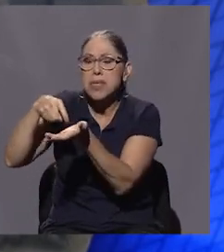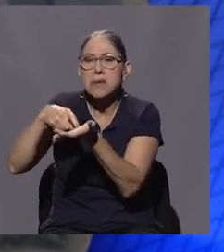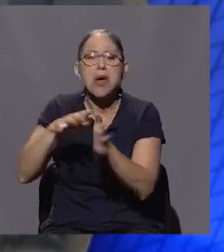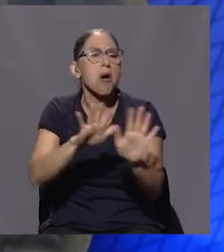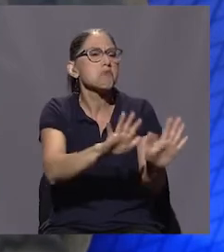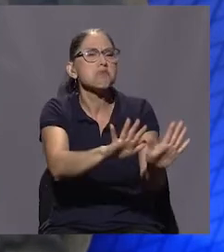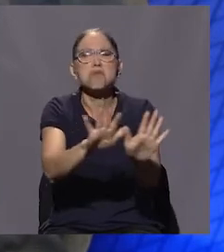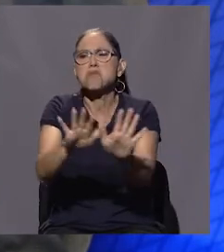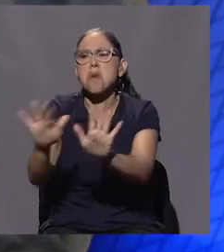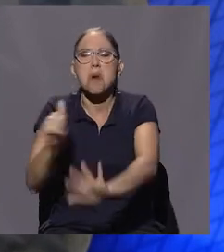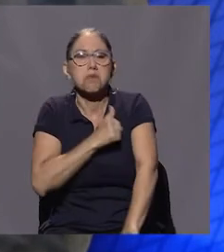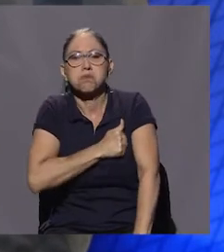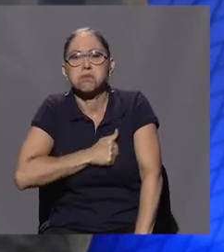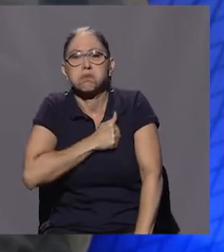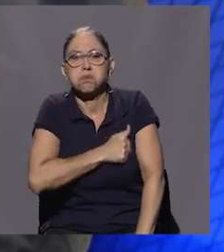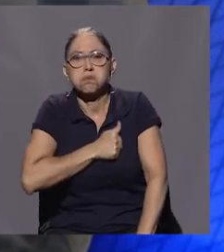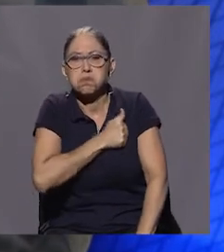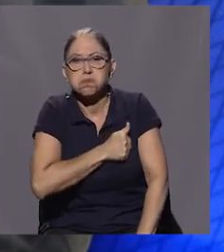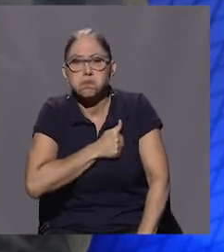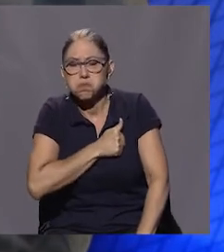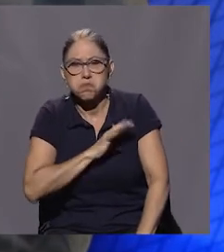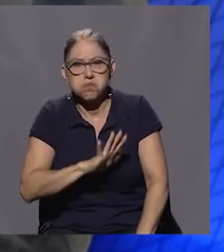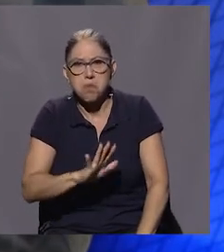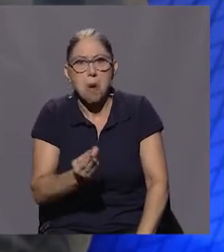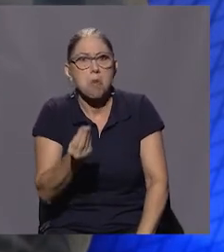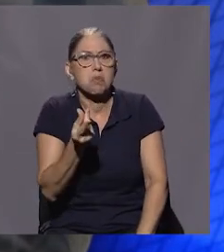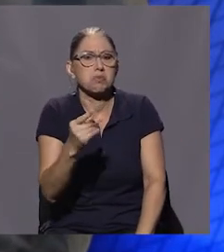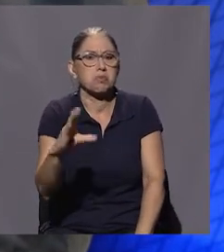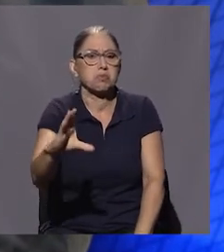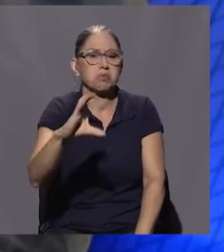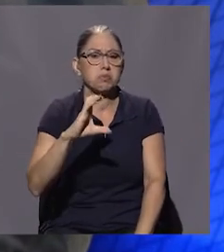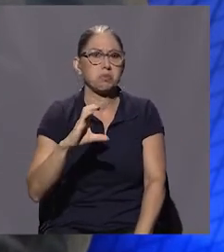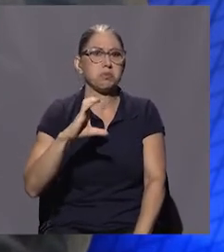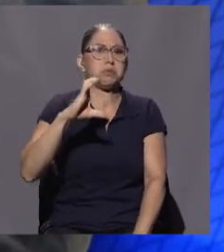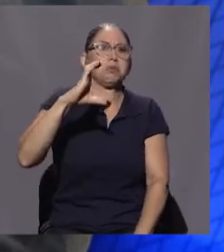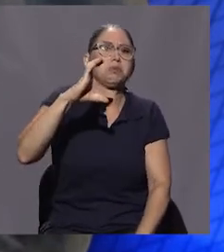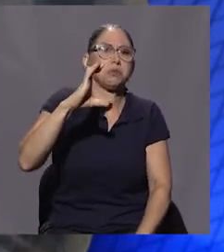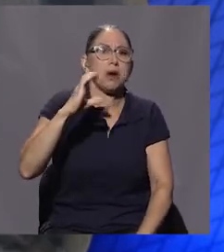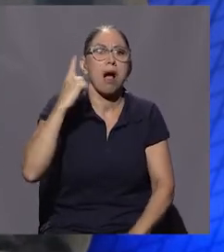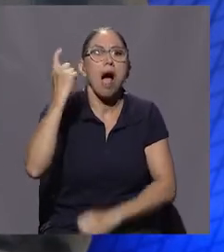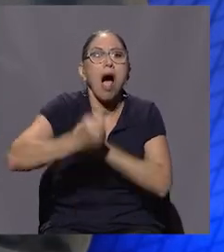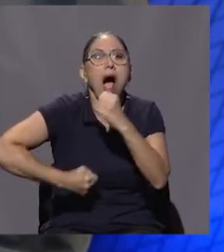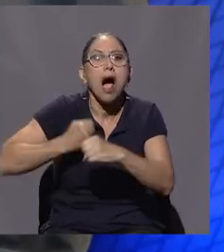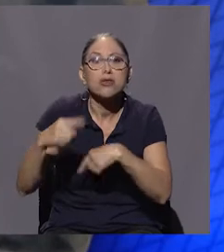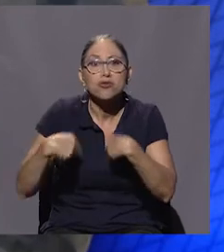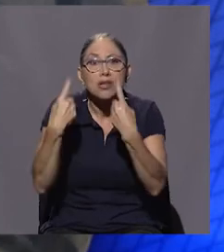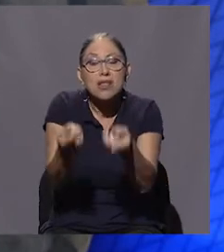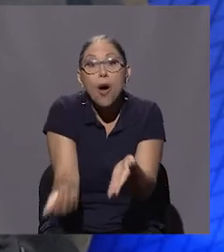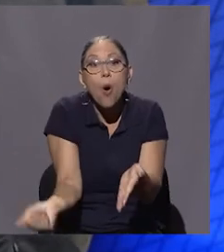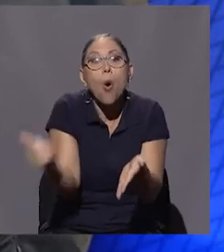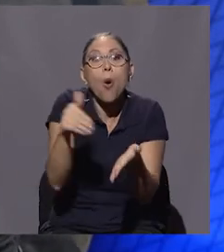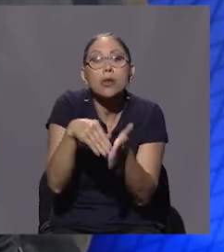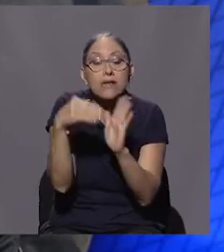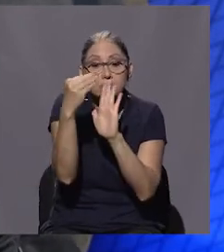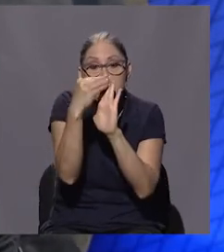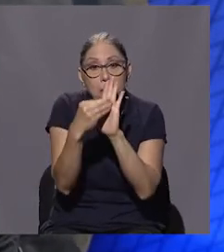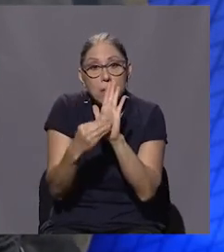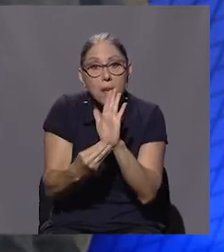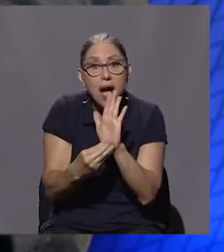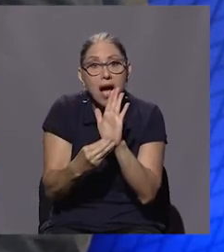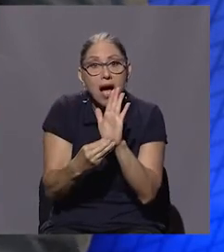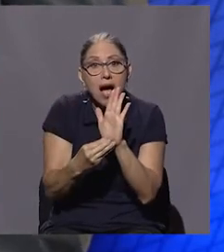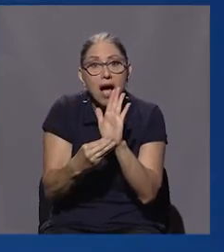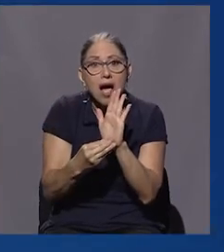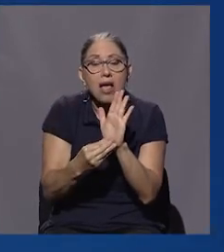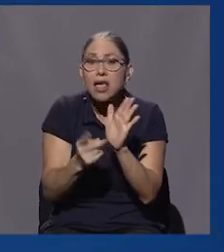ciento y pico mil millones de colones y al año siguiente nuevamente estaban en la lista de morosos del ministerio de